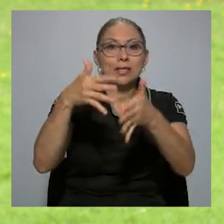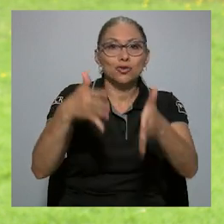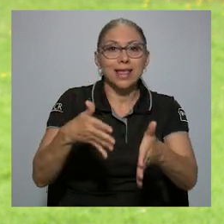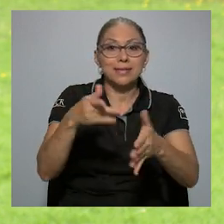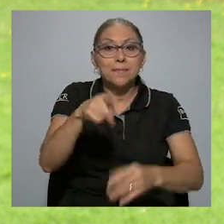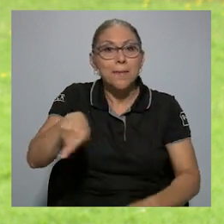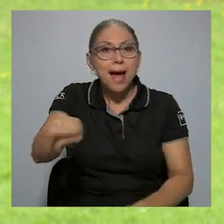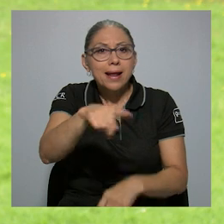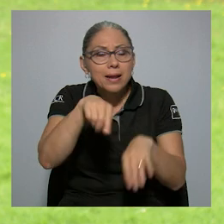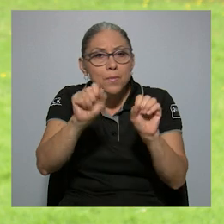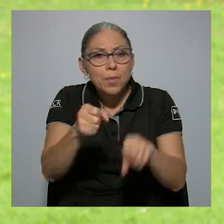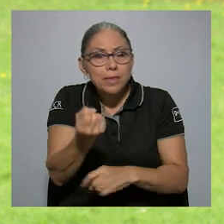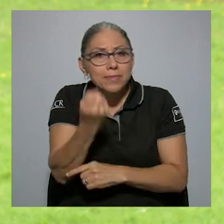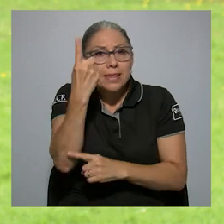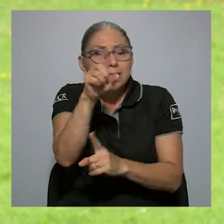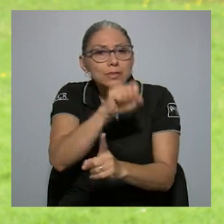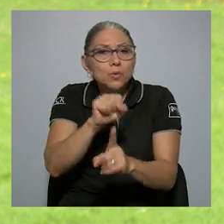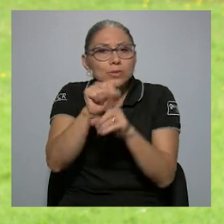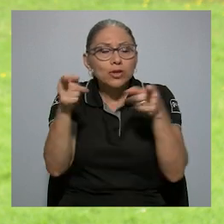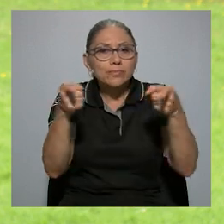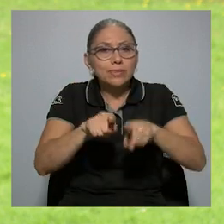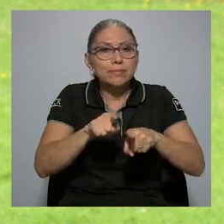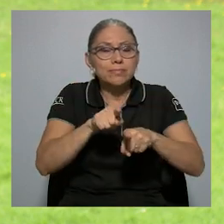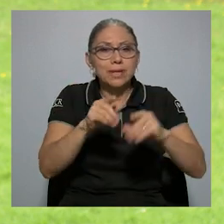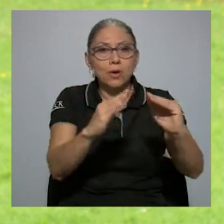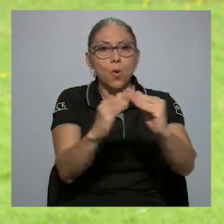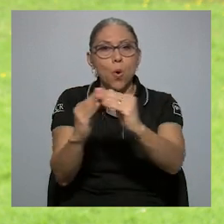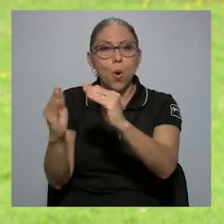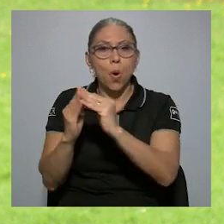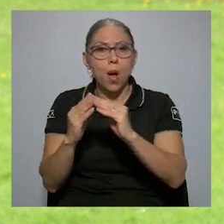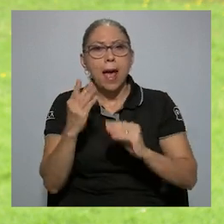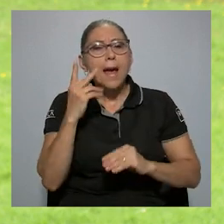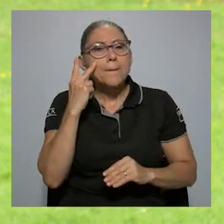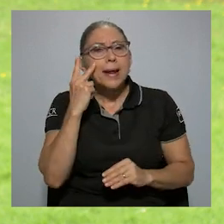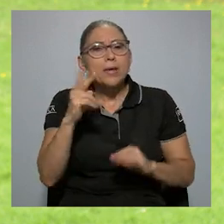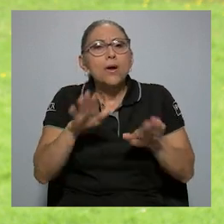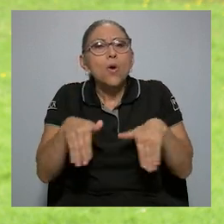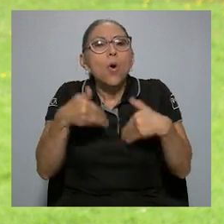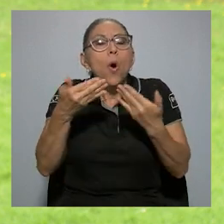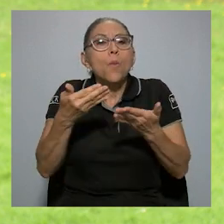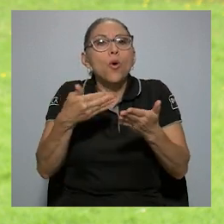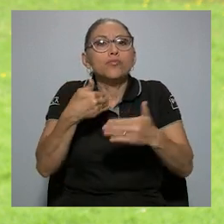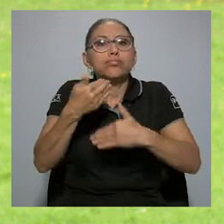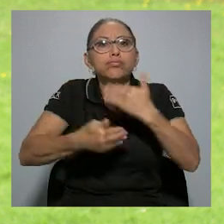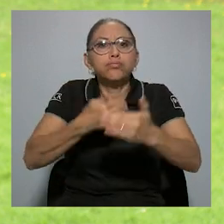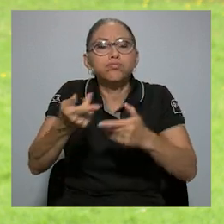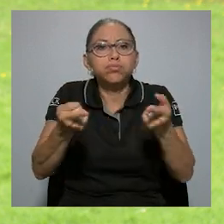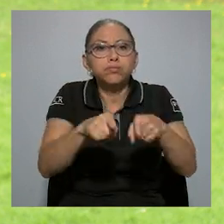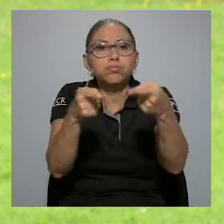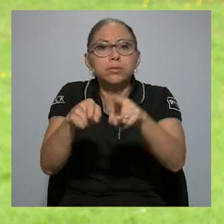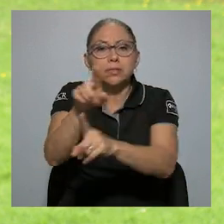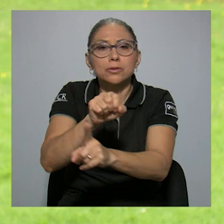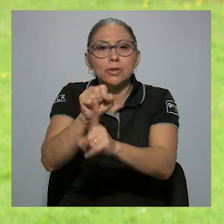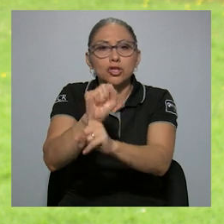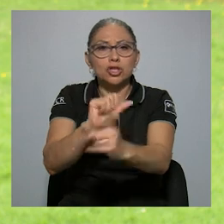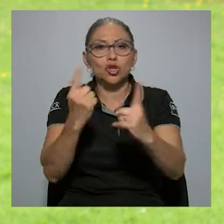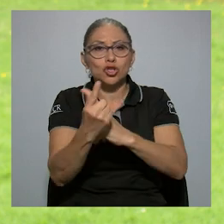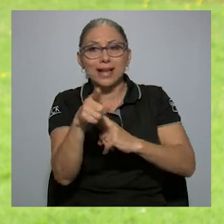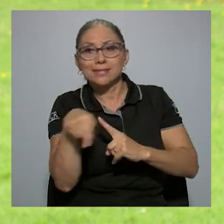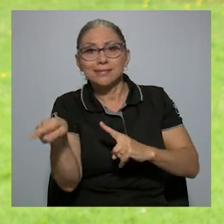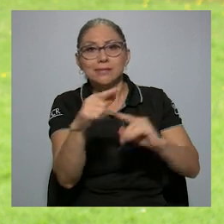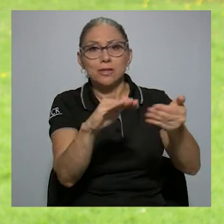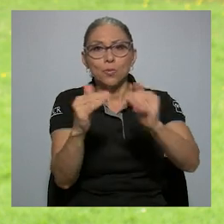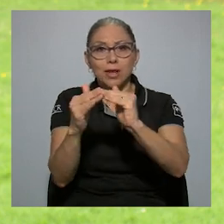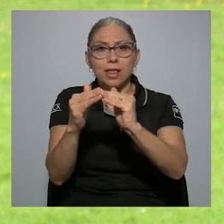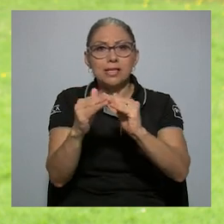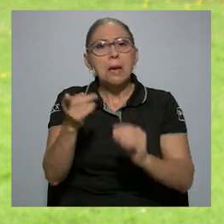digamos, para entender contextos comunitarios, para ver cómo se desarrollan las situaciones sociales en las comunidades con que se trabaja, para ver de